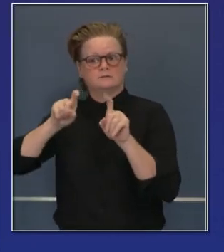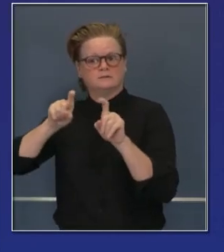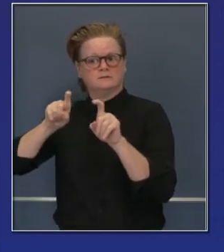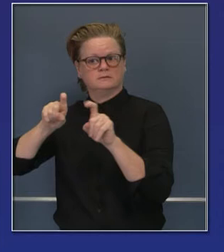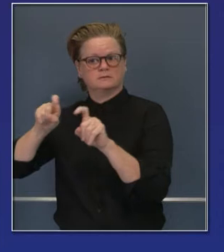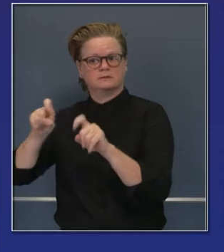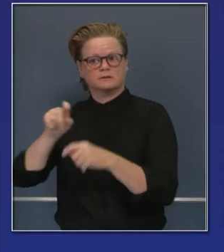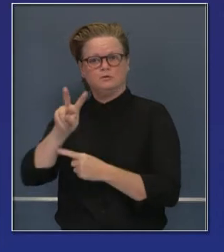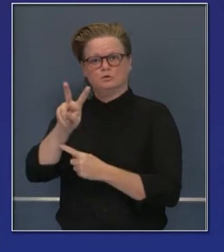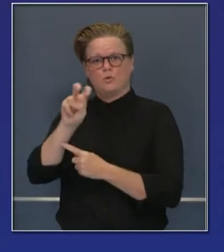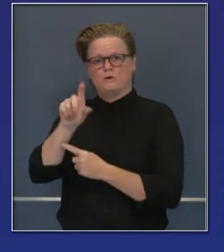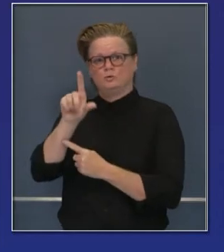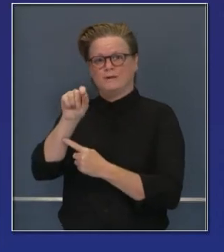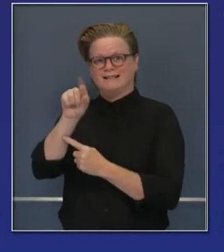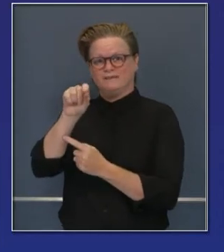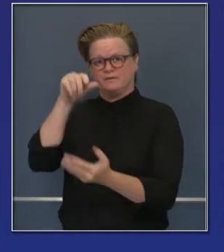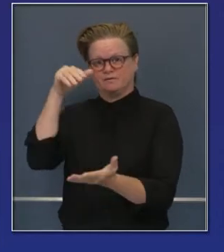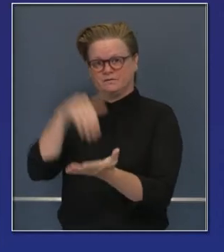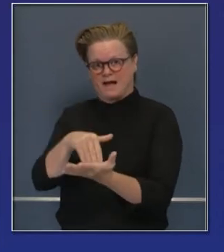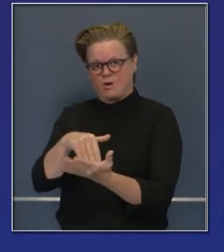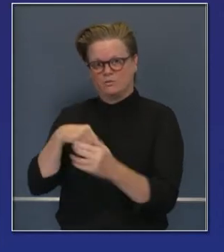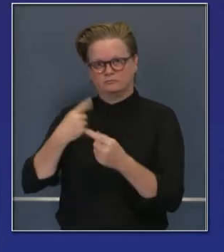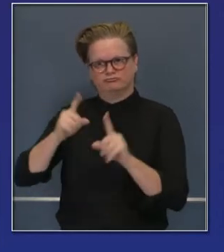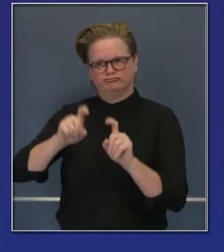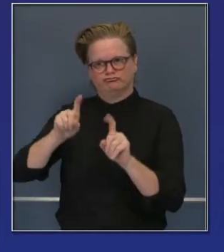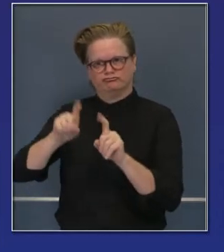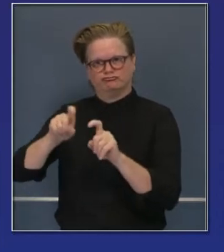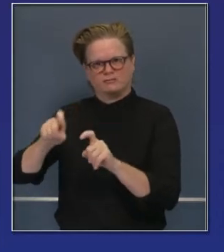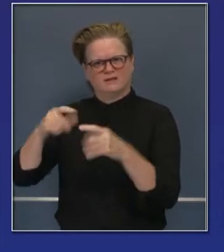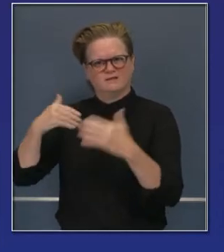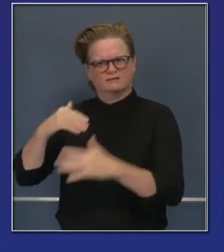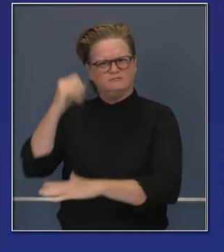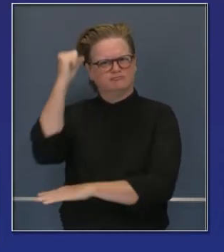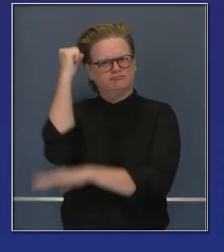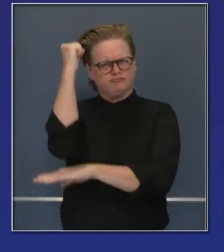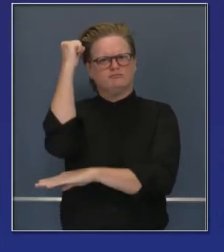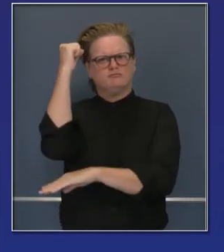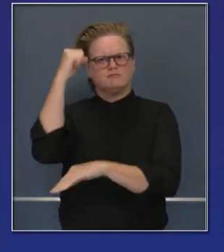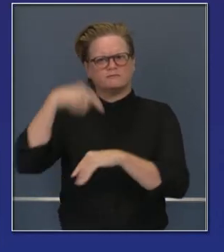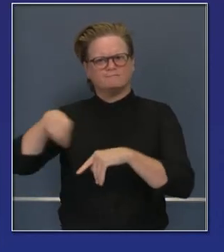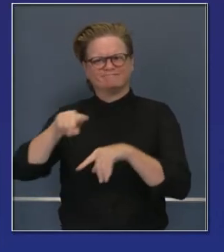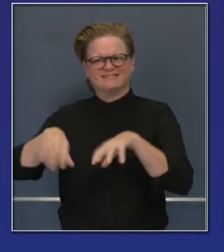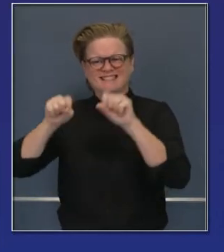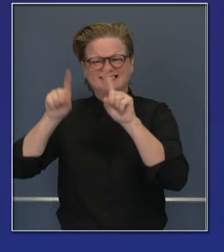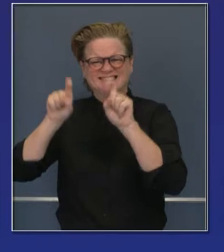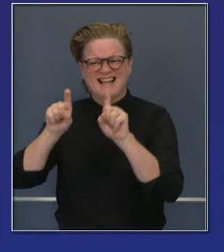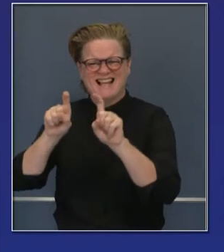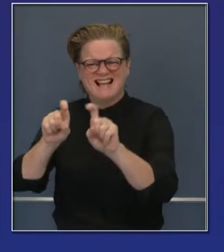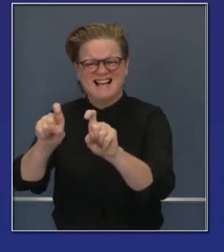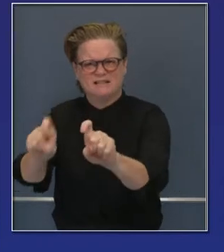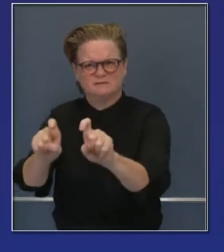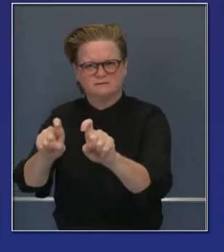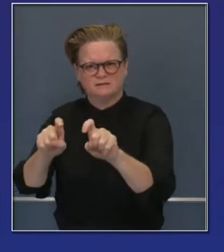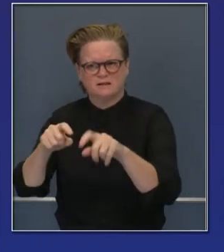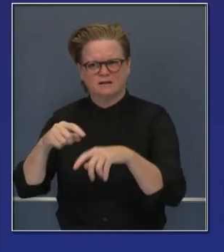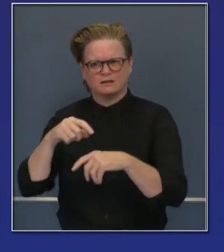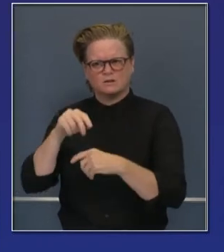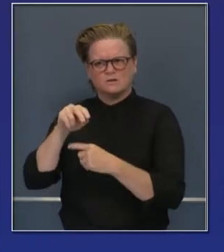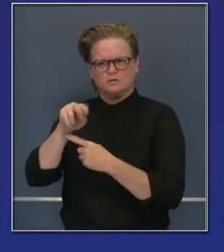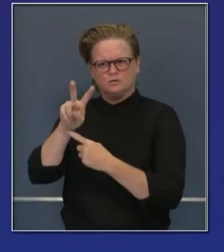pruebas realizadas. Apenas. Tuvimos un número récord de pruebas que recolectamos el sábado. Más de